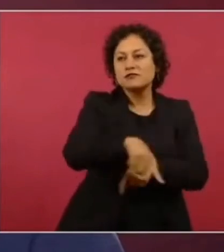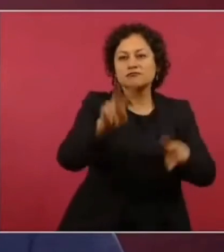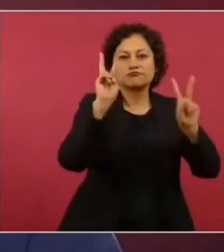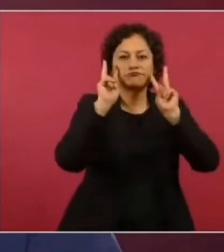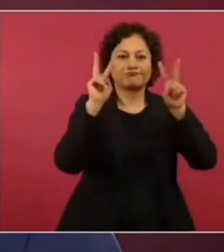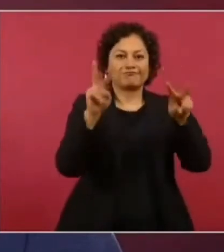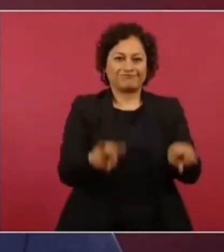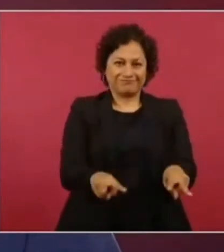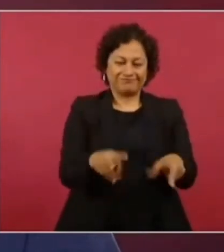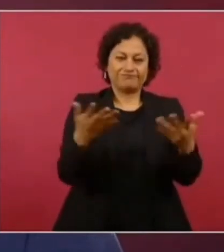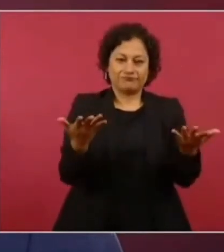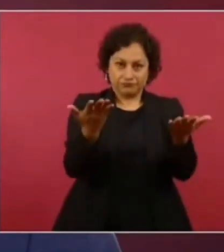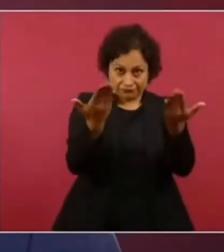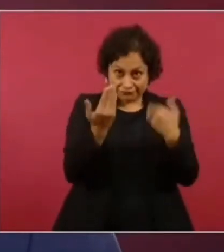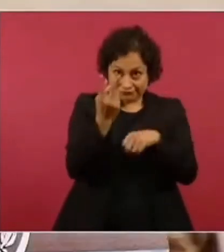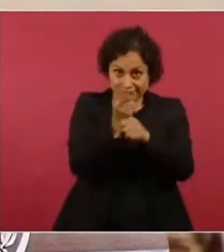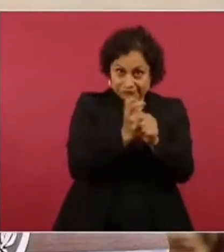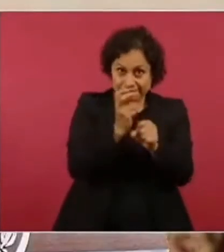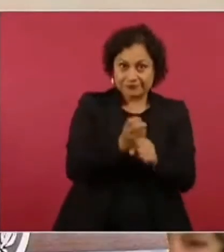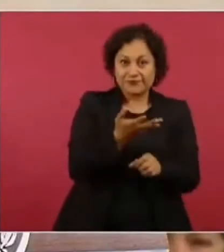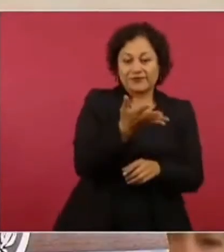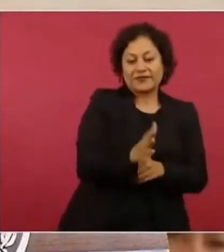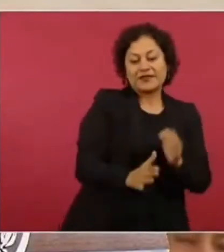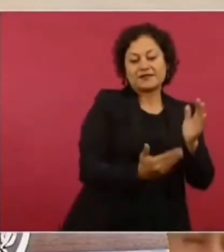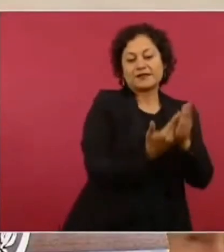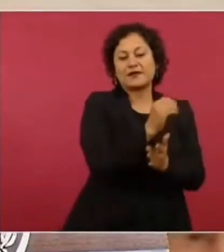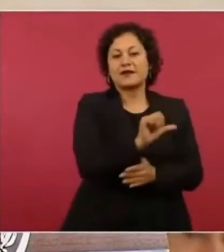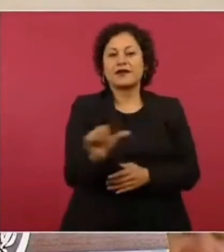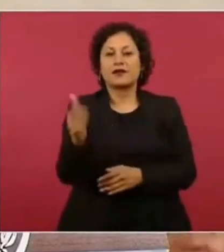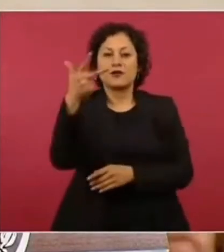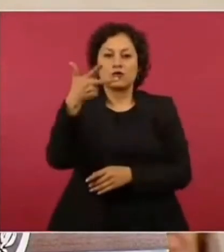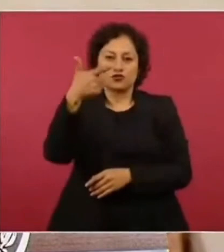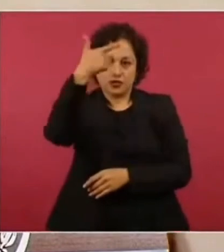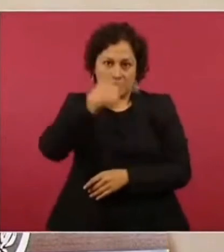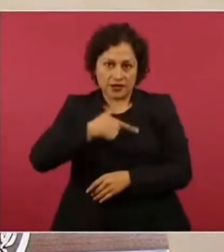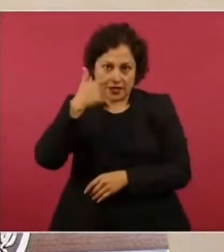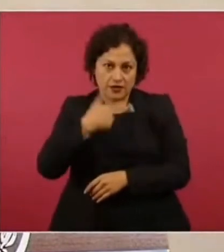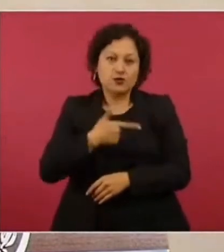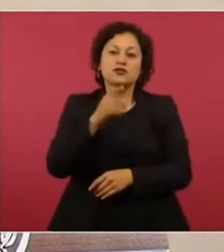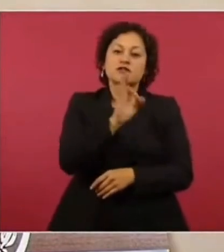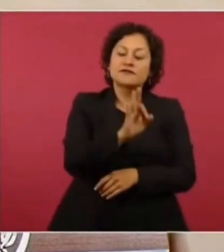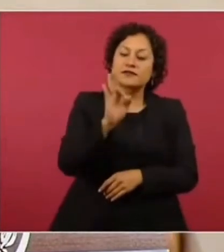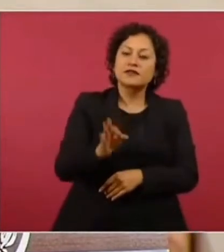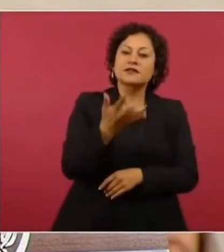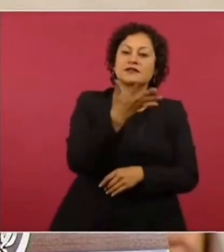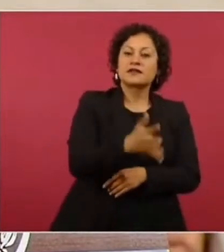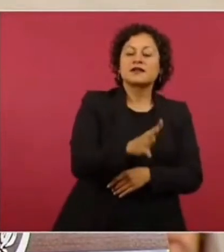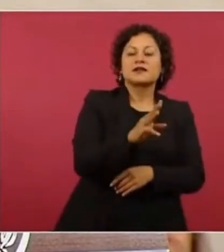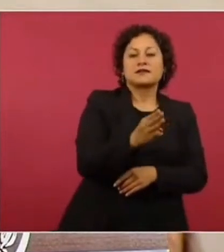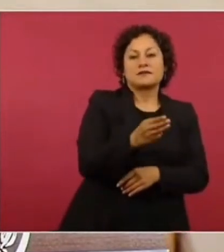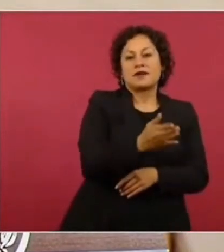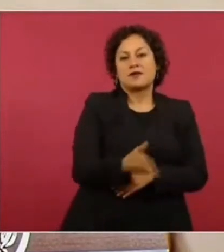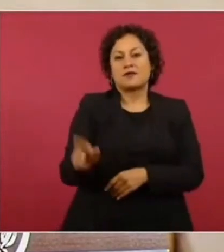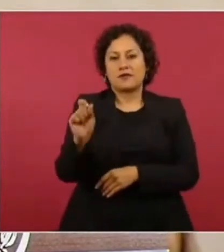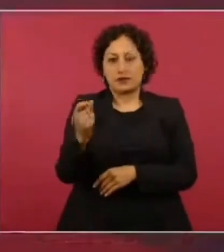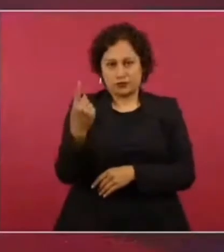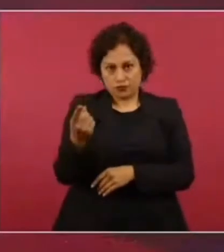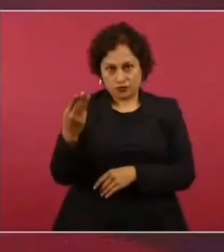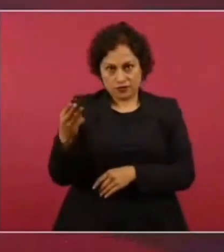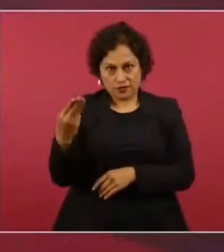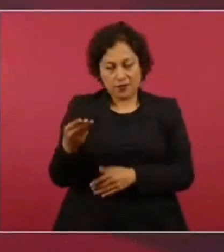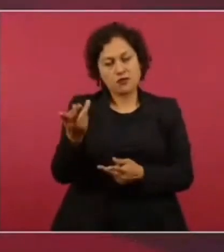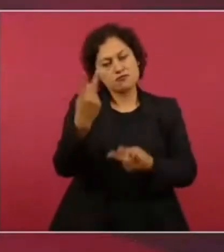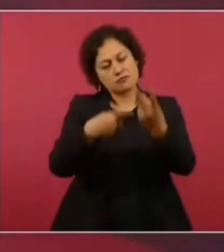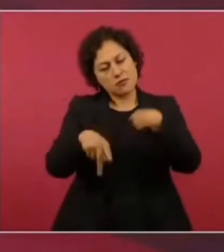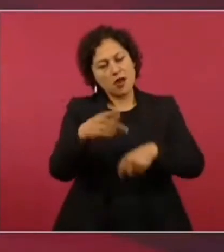de 10 de la mañana a 9 de la noche, del 12 de mayo al 21 de mayo, para que puedan ver todas las artesanías que se están desarrollando en Yucatán.